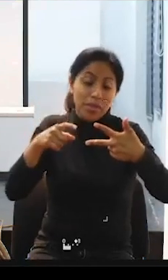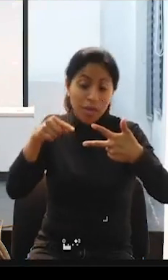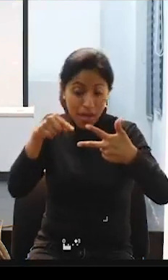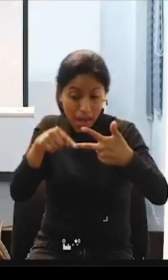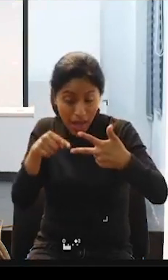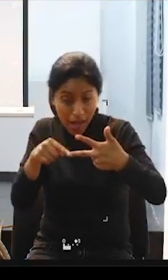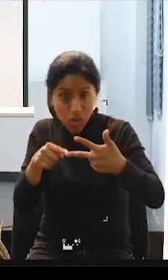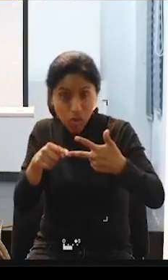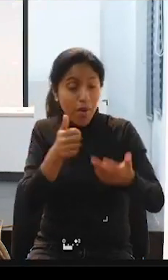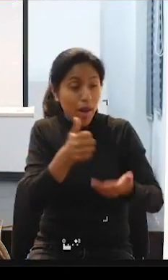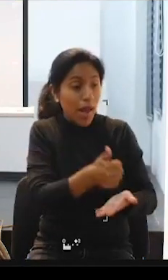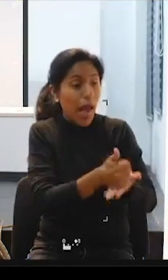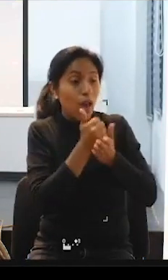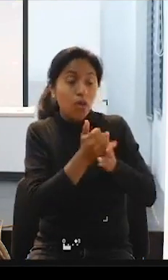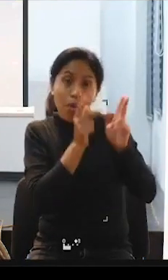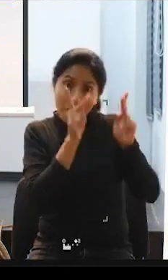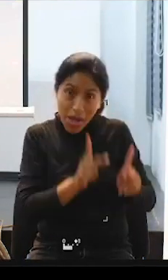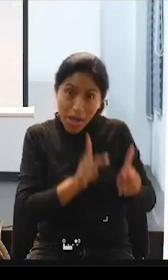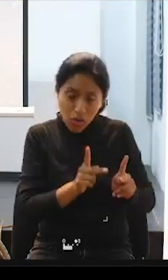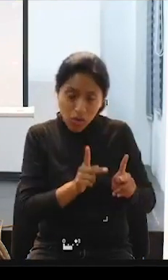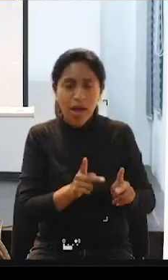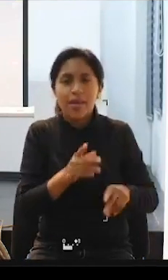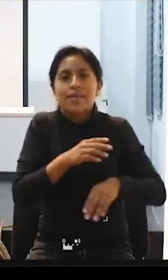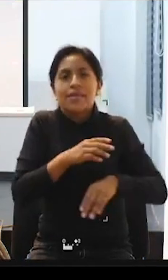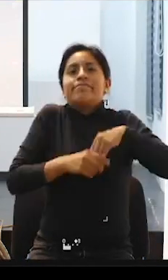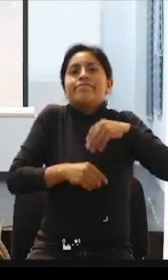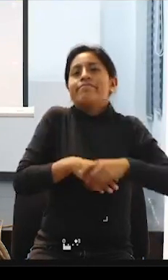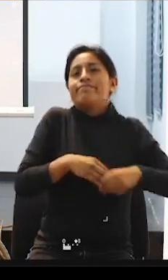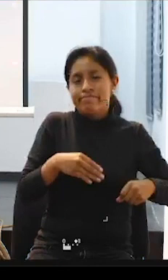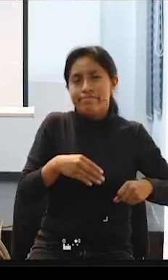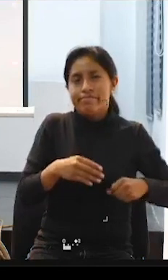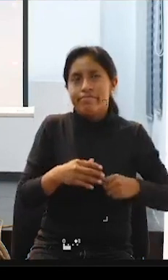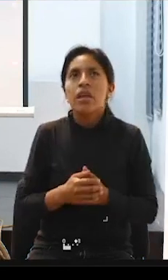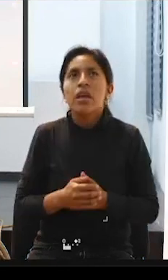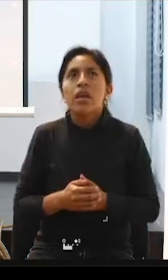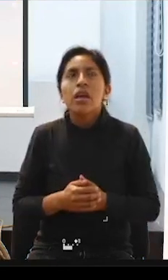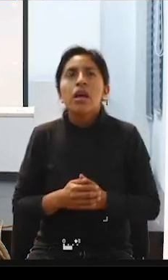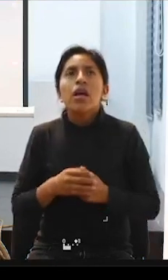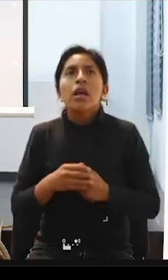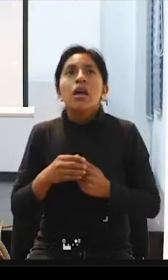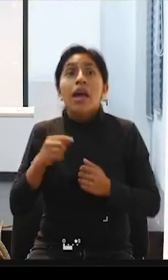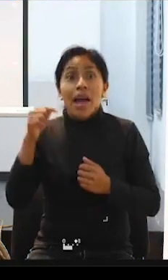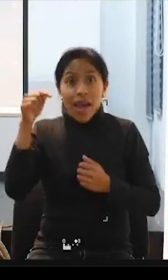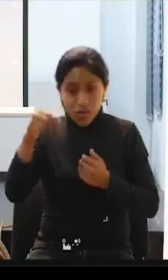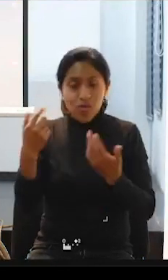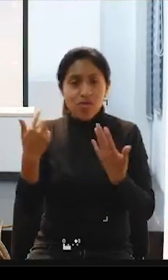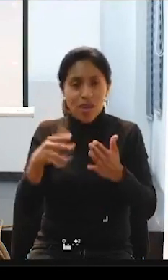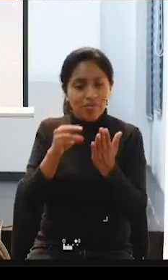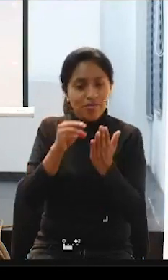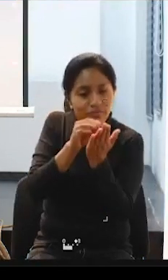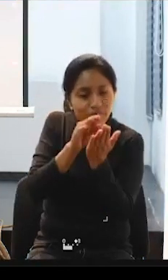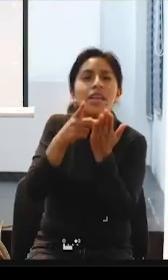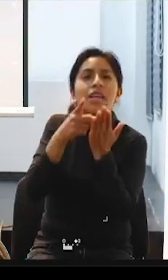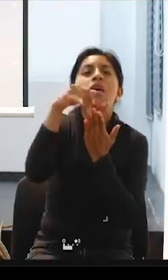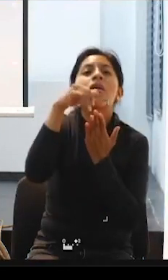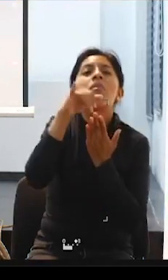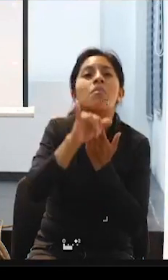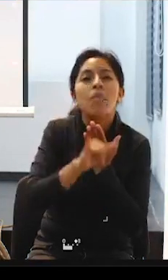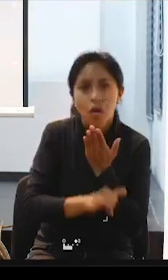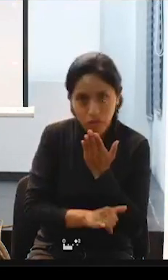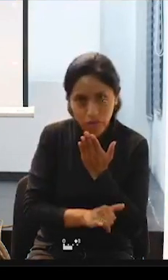bien y nosotras más cómodas. conseguimos de este proyecto bastante humilde